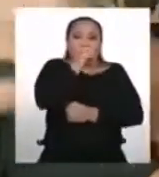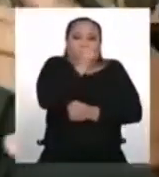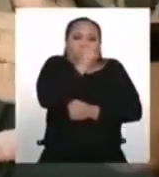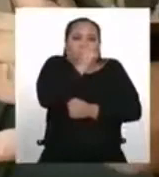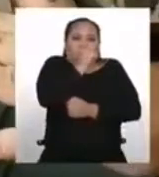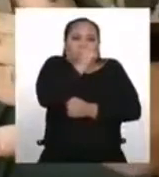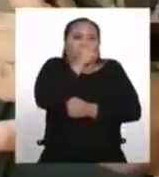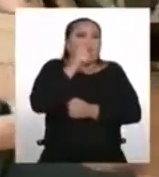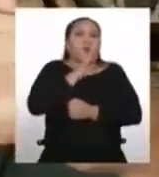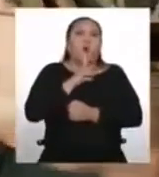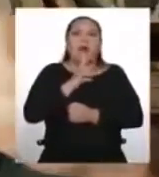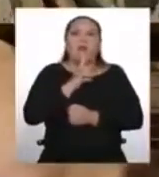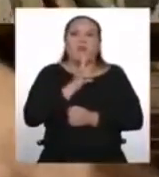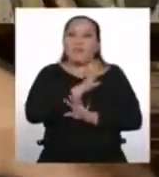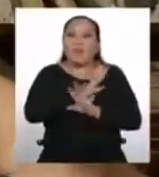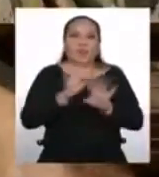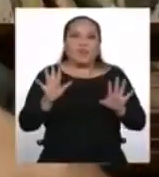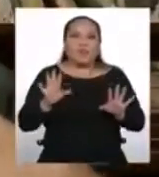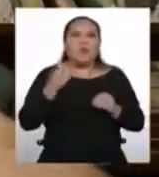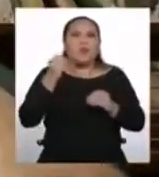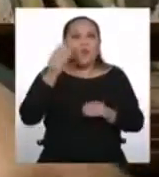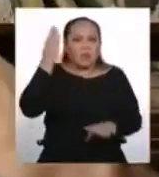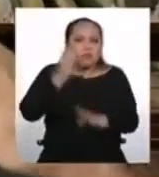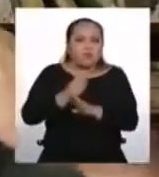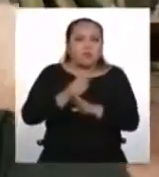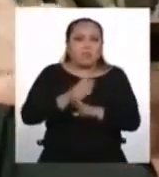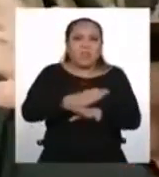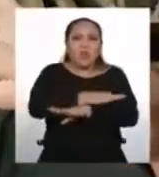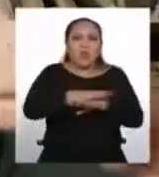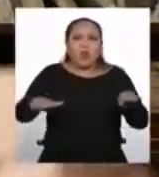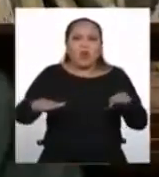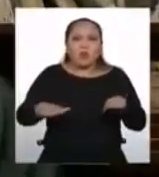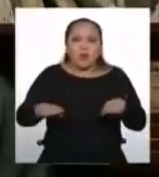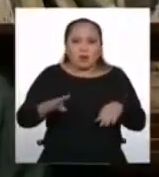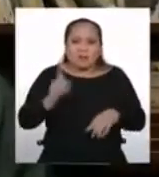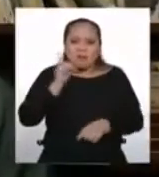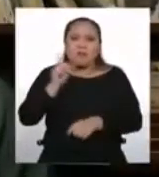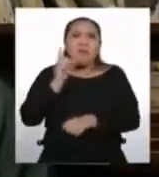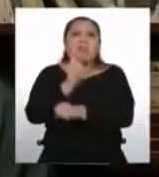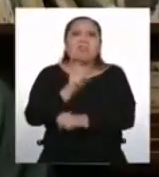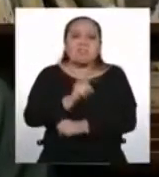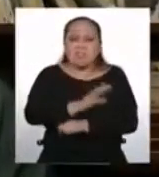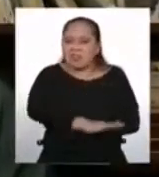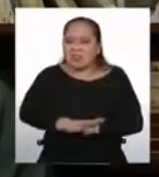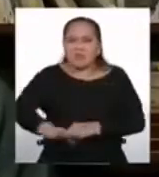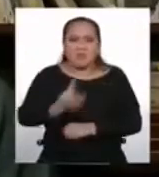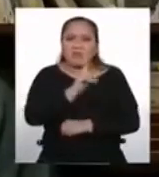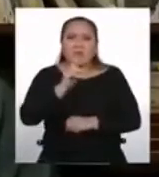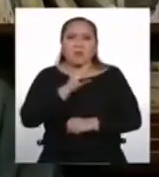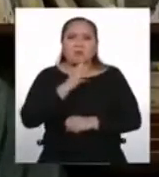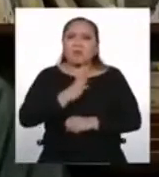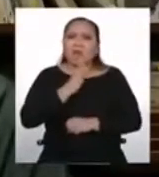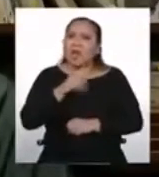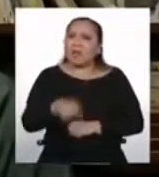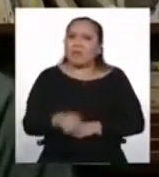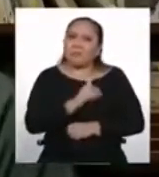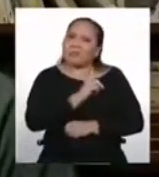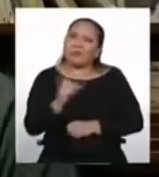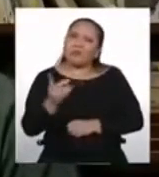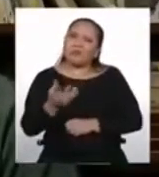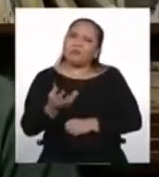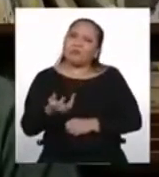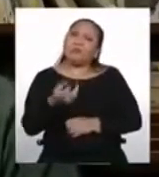rompe? ¿Por qué se rompe en un momento? ¿Por qué se interrumpe la transmisión intergeneracional? Esa es una buena pregunta, ¿no?